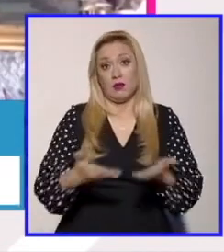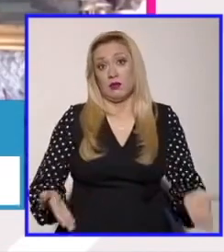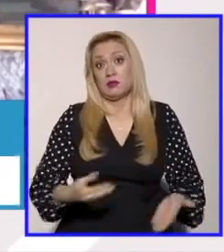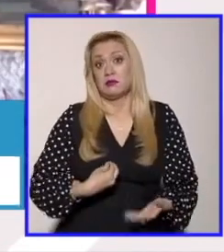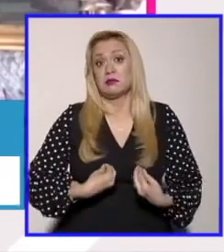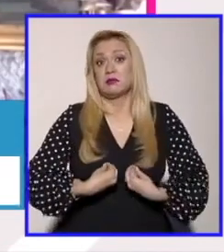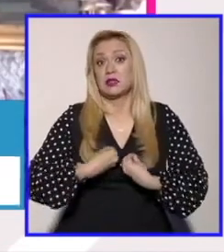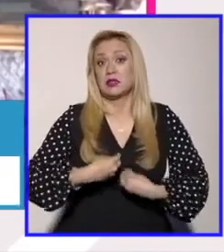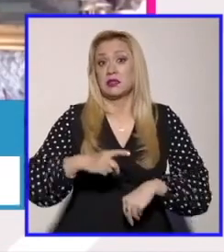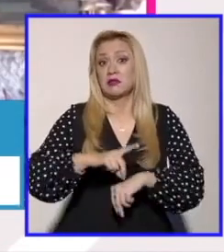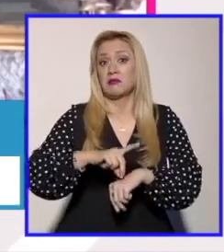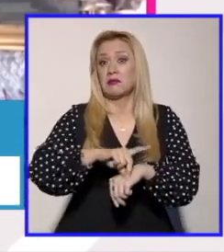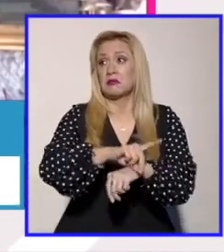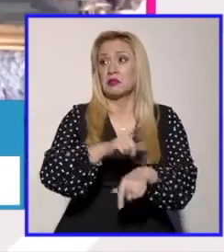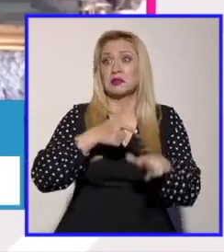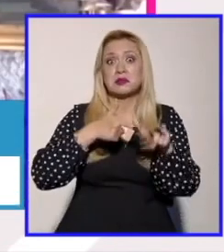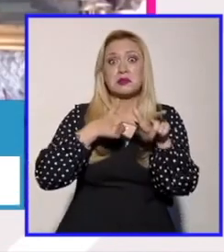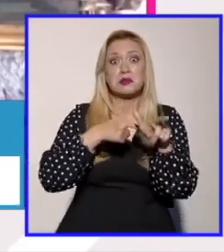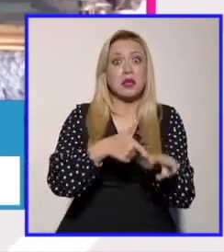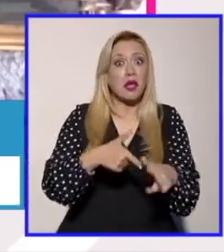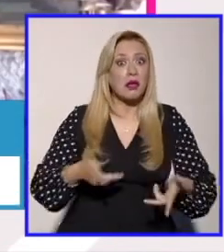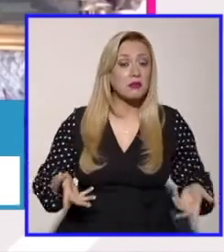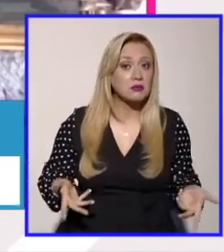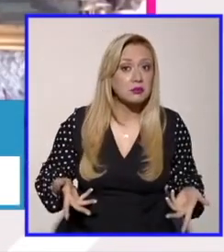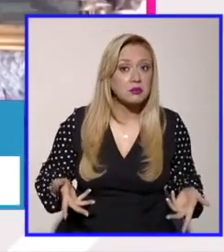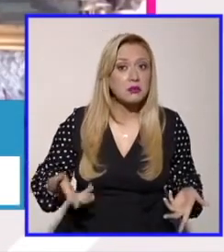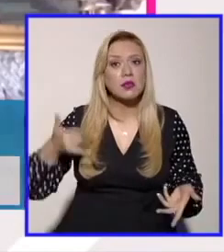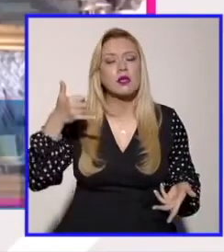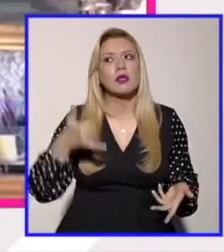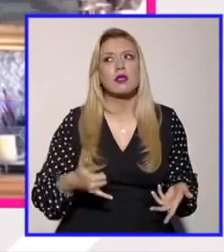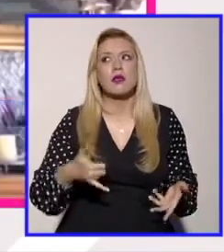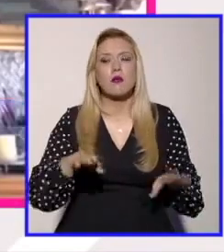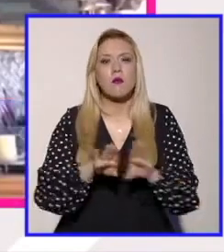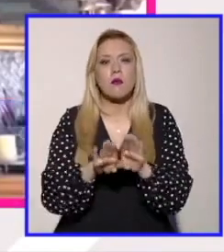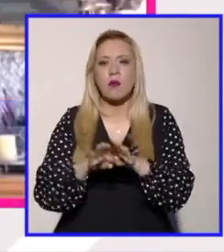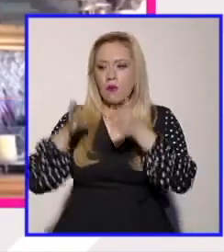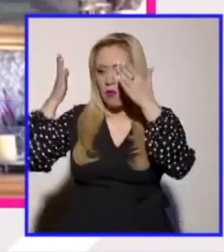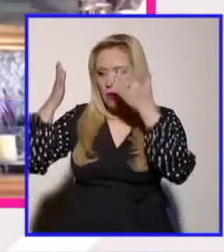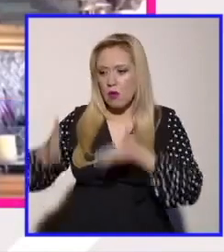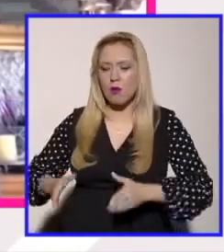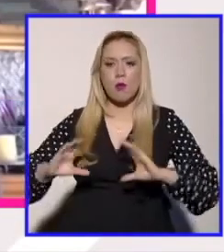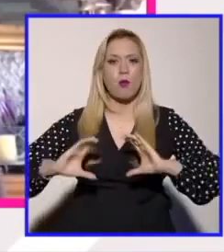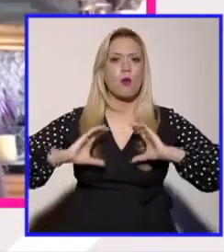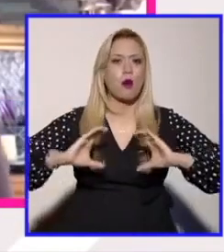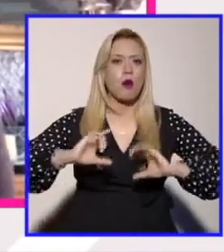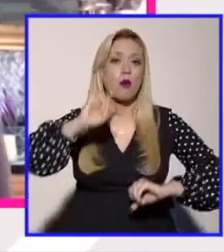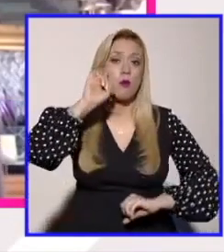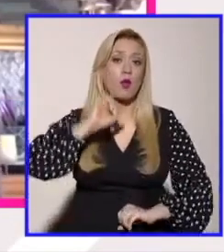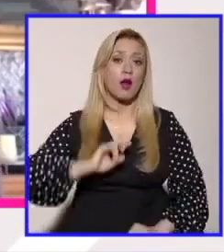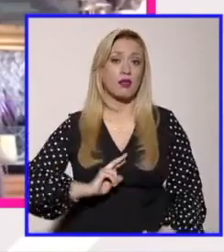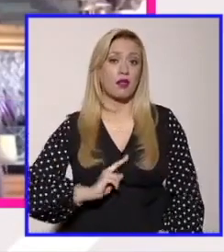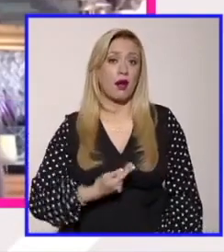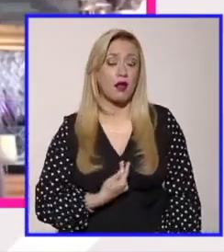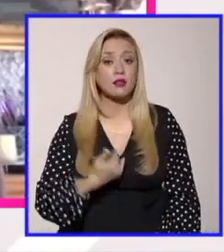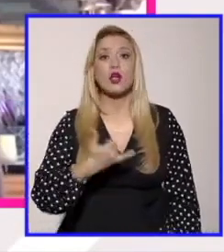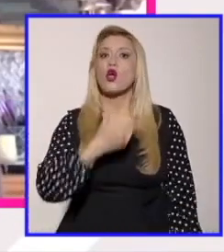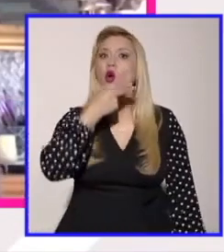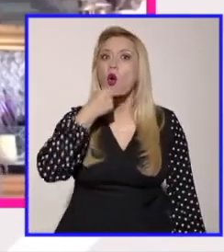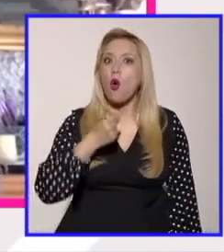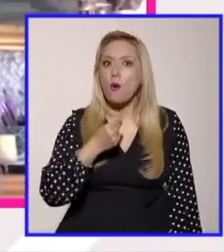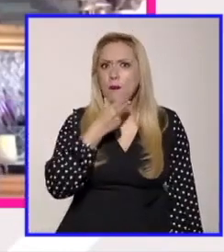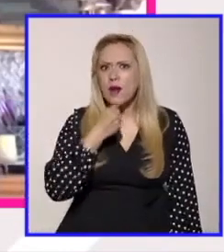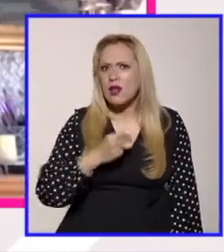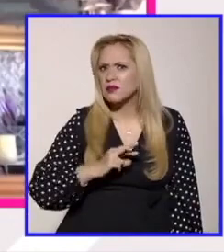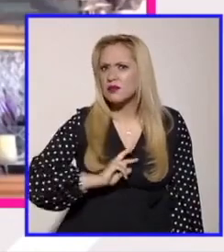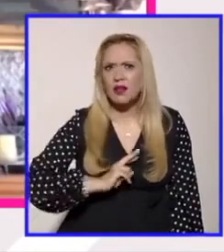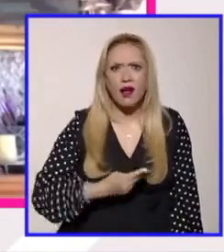impactan en la vida y en la integridad en este caso de las mujeres trans y de hombres trans también porque